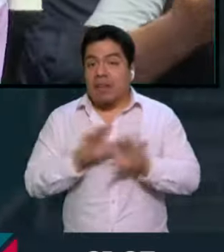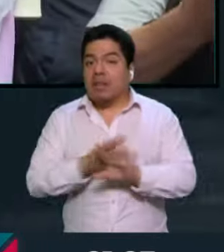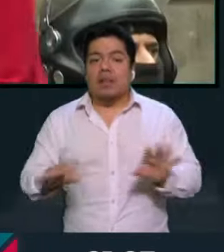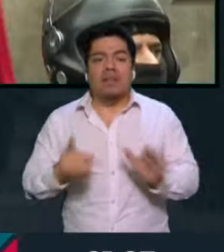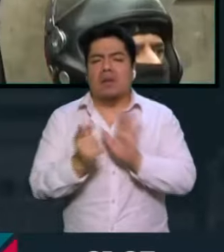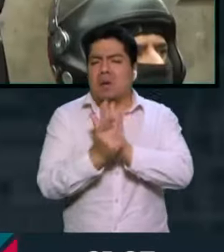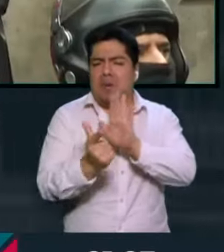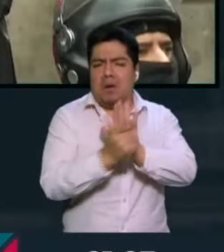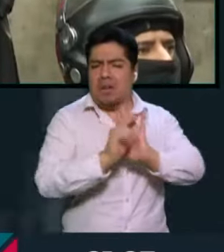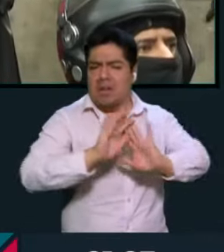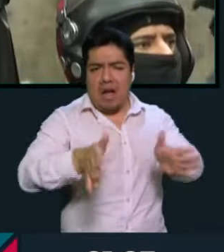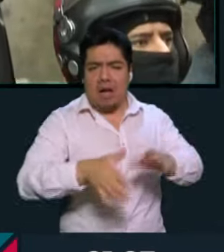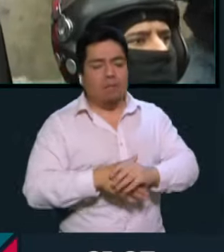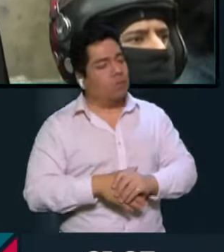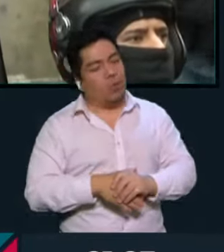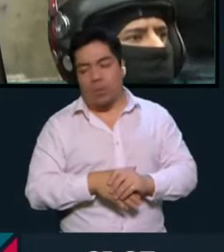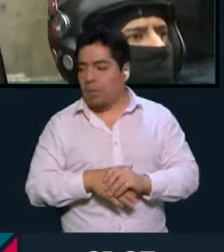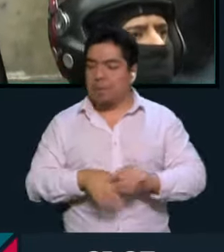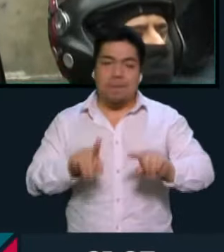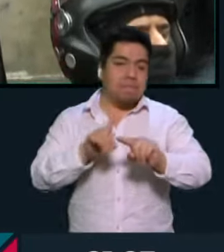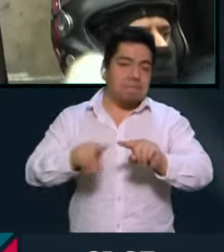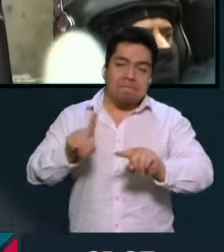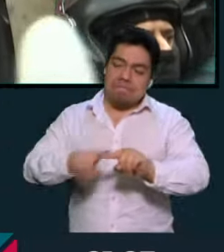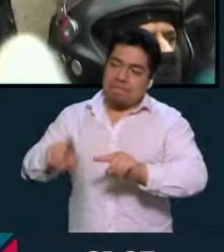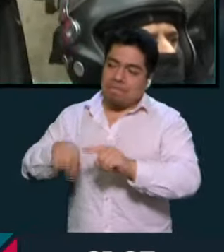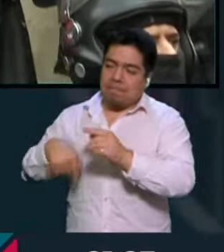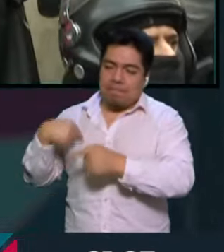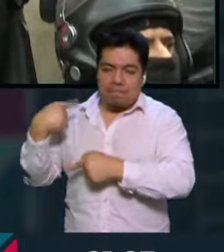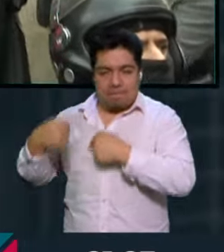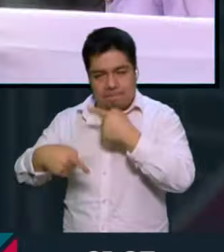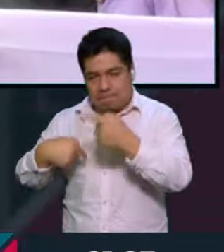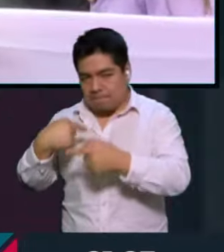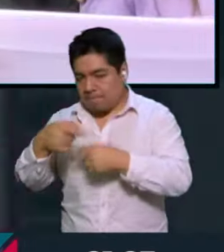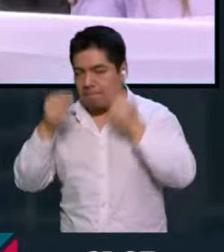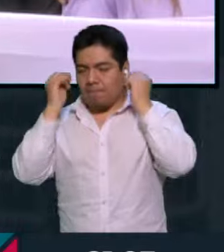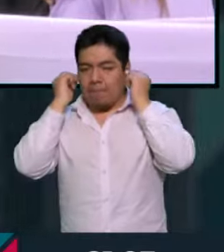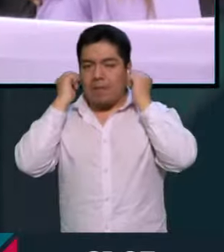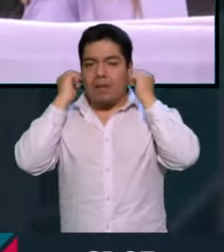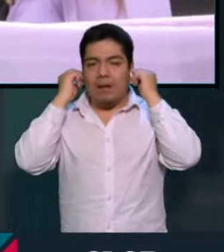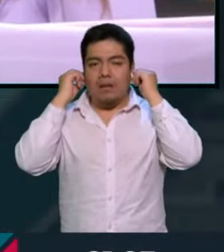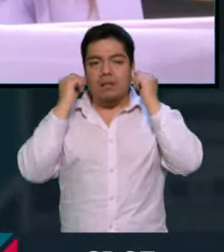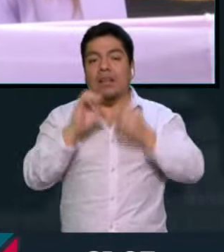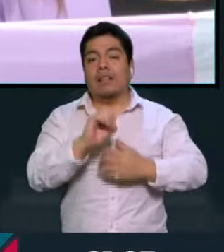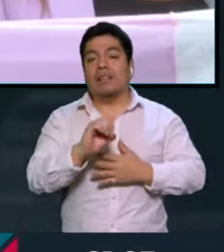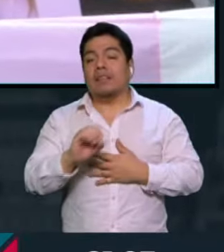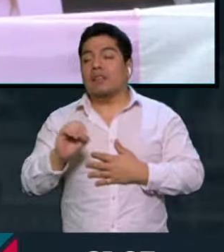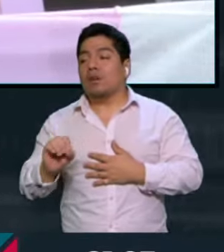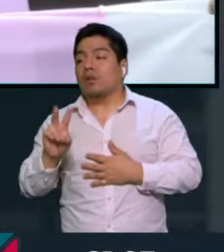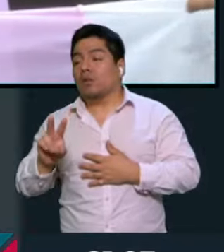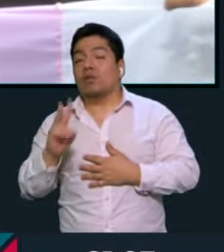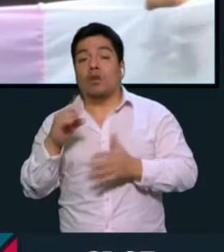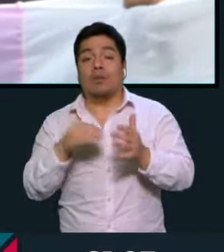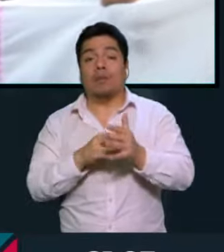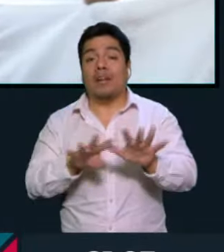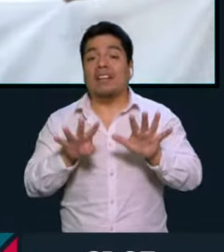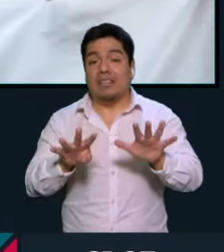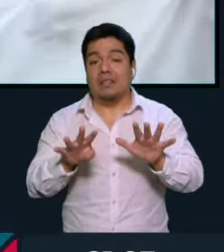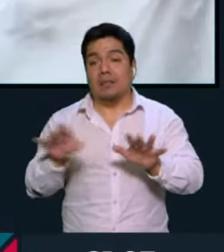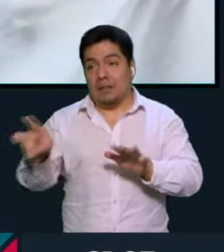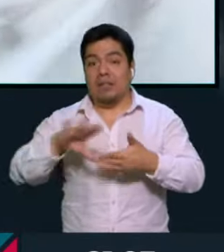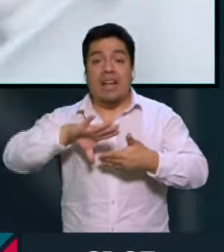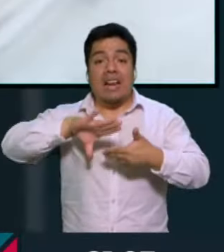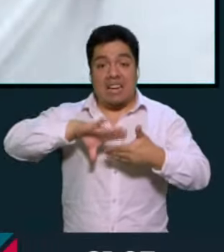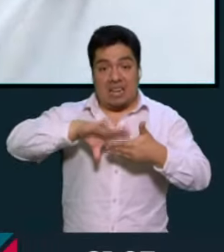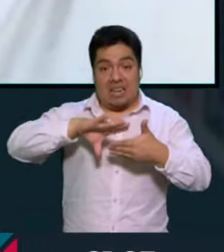esta la ley, ¿no? Ha habido un acto de reparación a través de la Recomendación 02-2019 emitida por la Comisión de Derechos